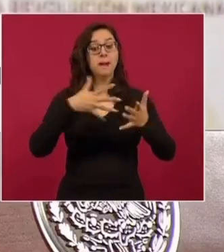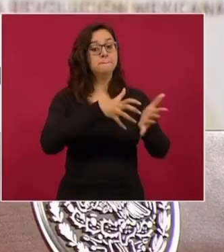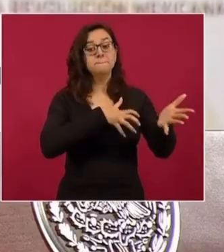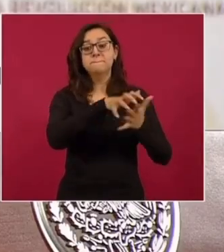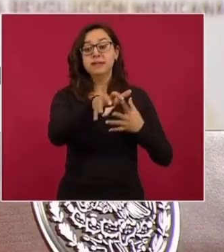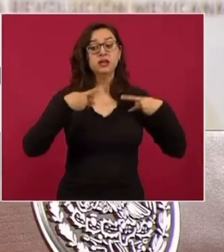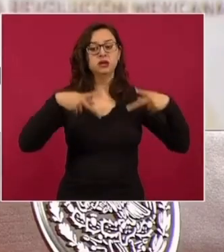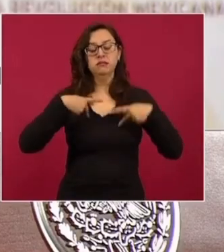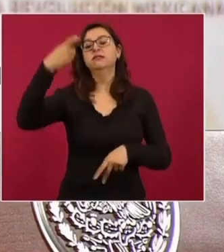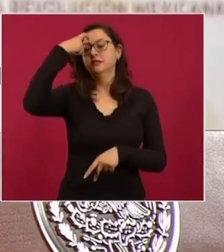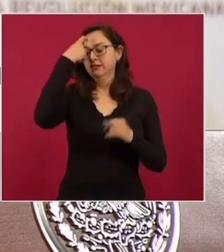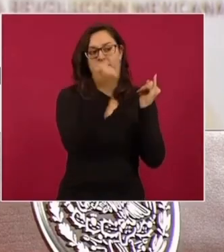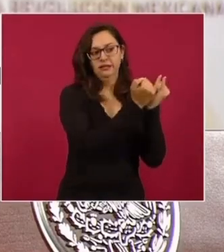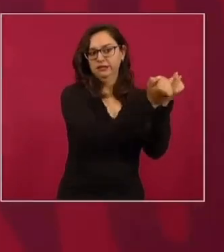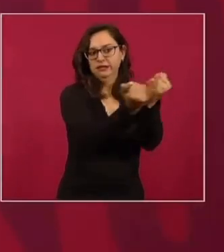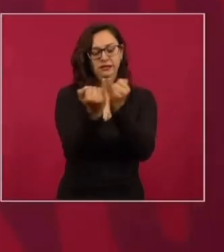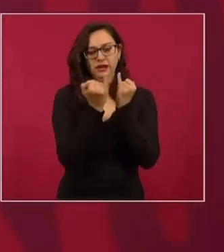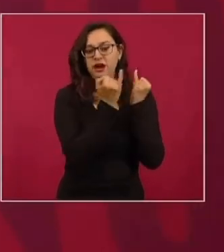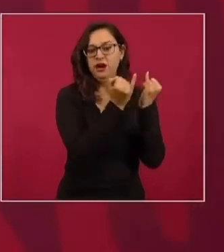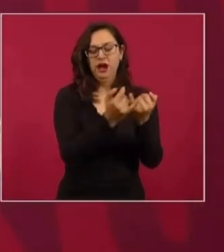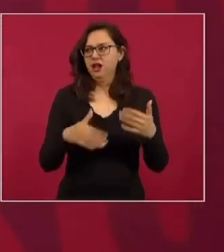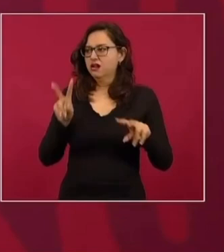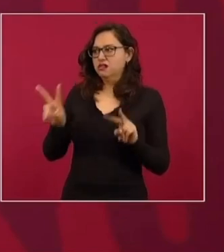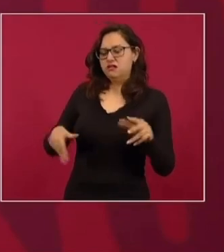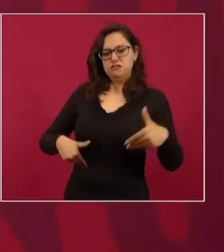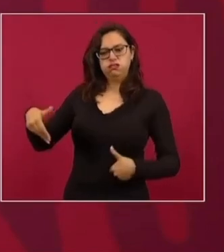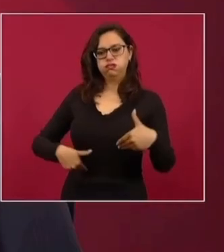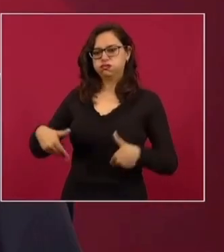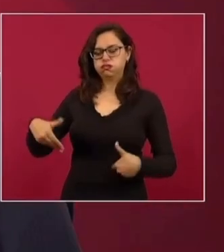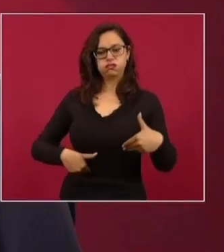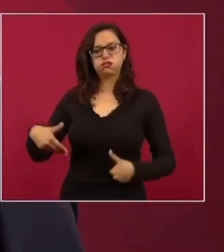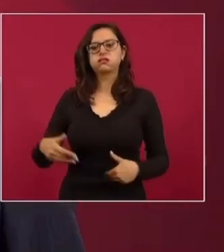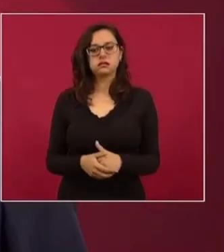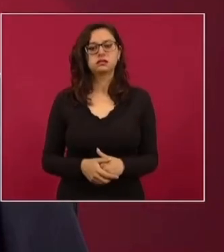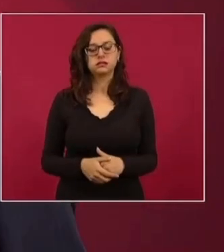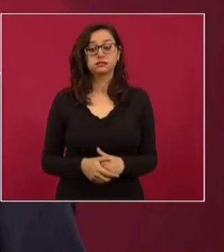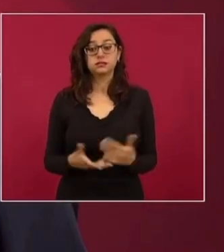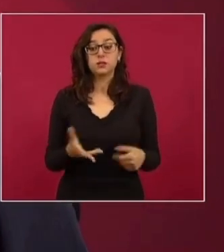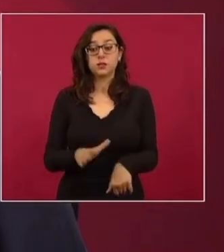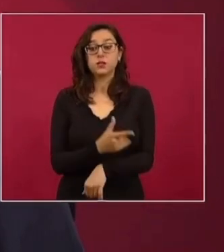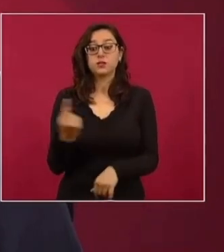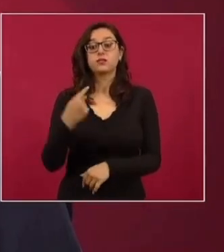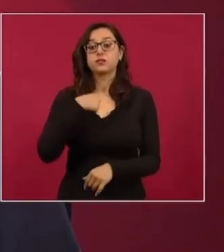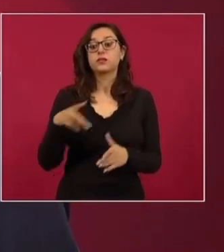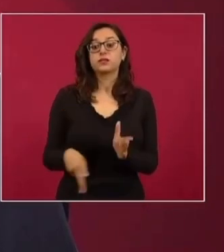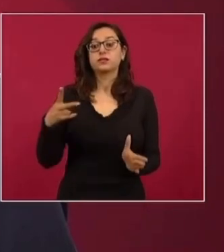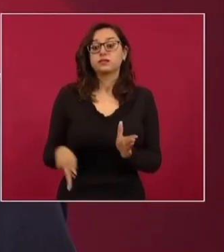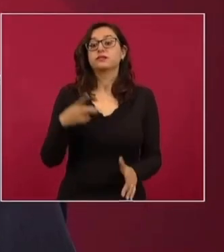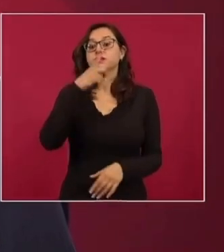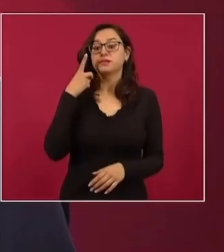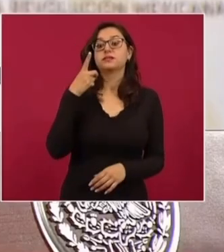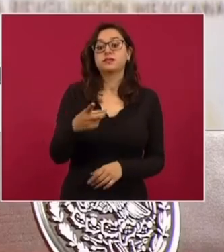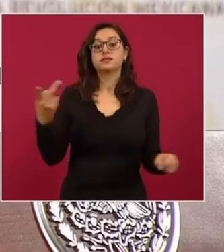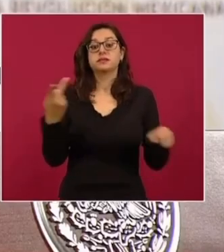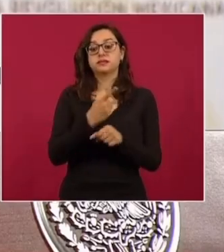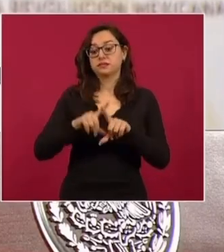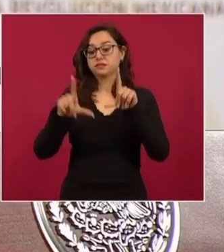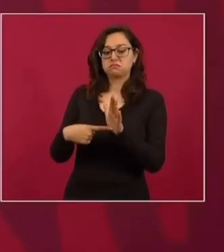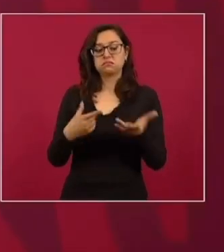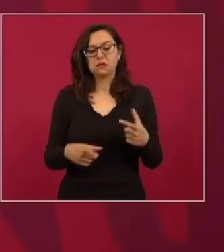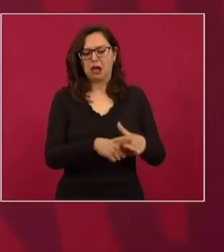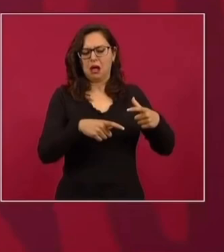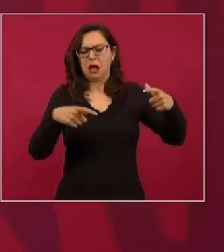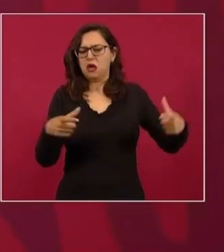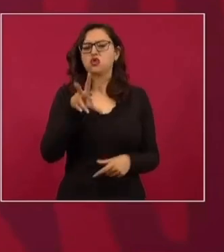personas que están muy molestas. Porque, como siempre lo he dicho, el conservadurismo en México siempre ha